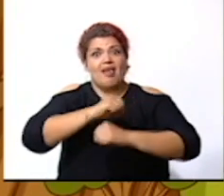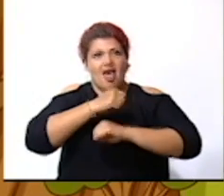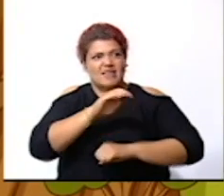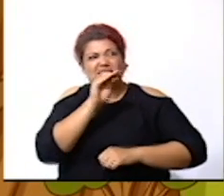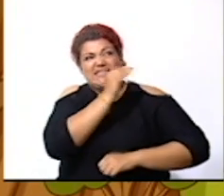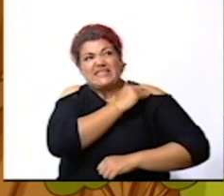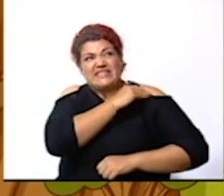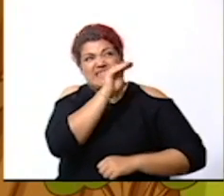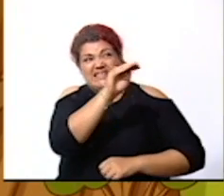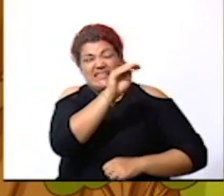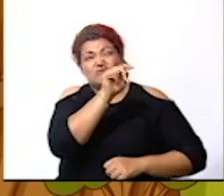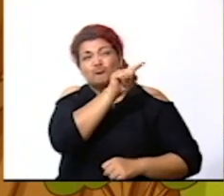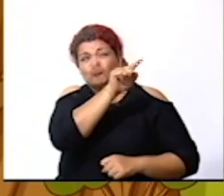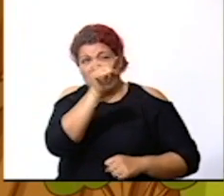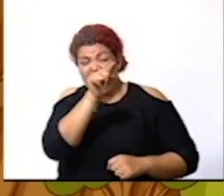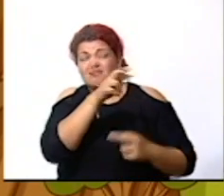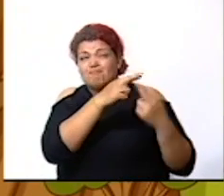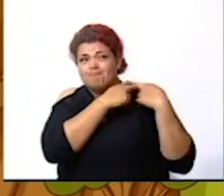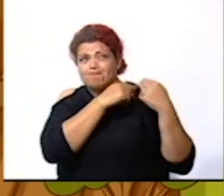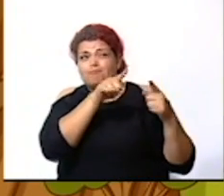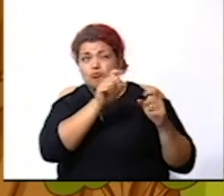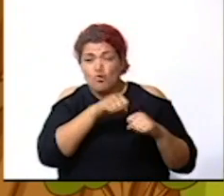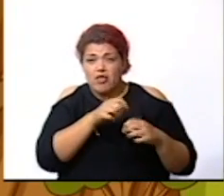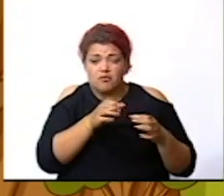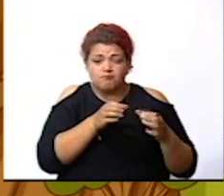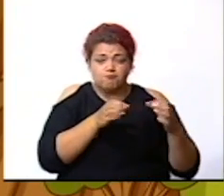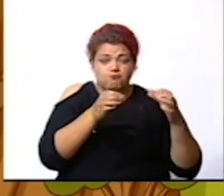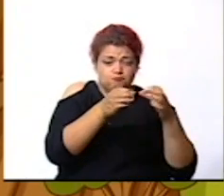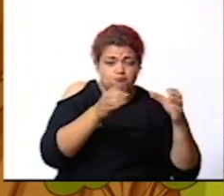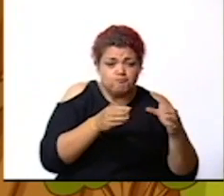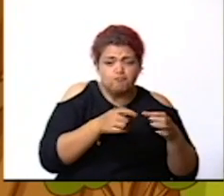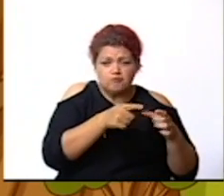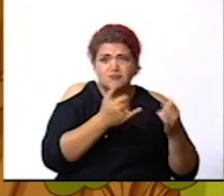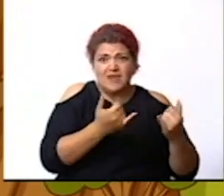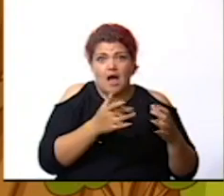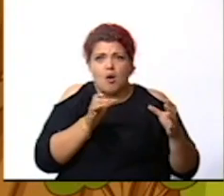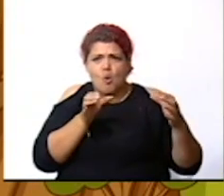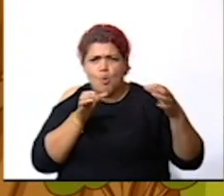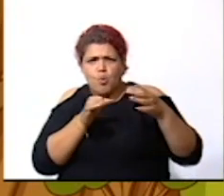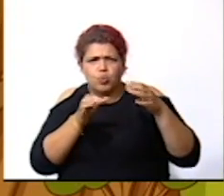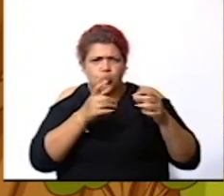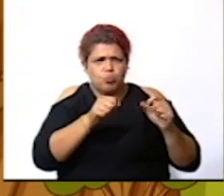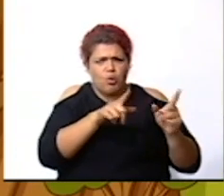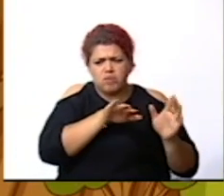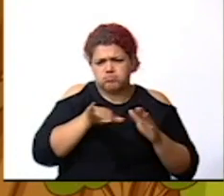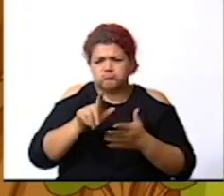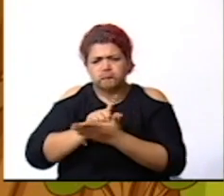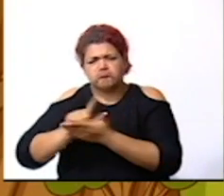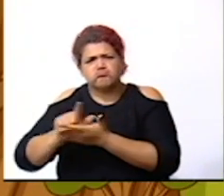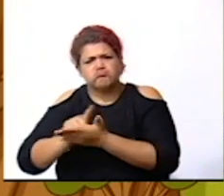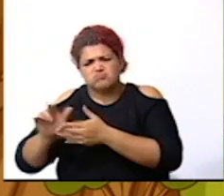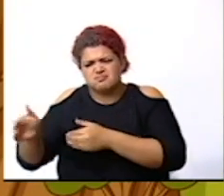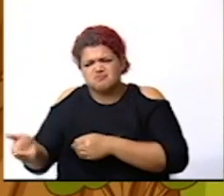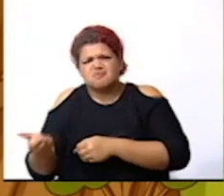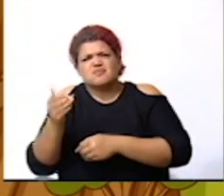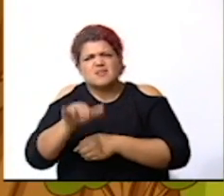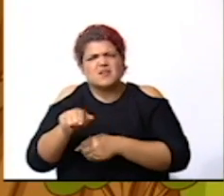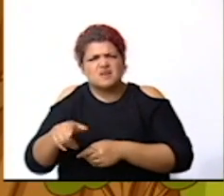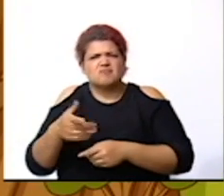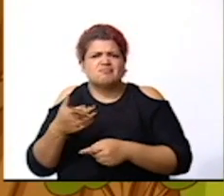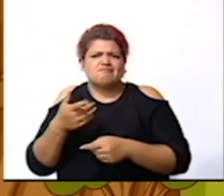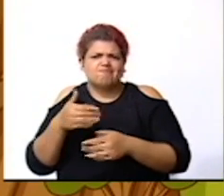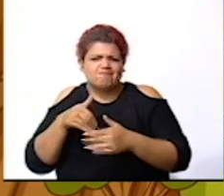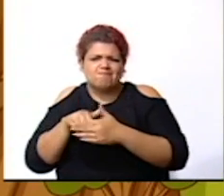para que ellos puedan organizarse y de esta manera poder quitar esos objetos